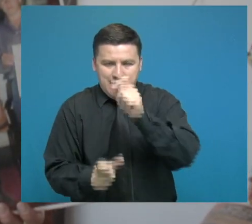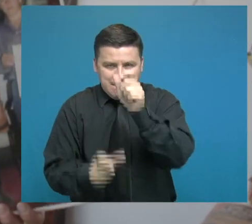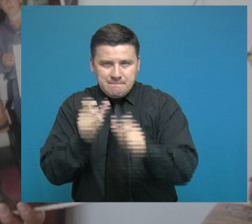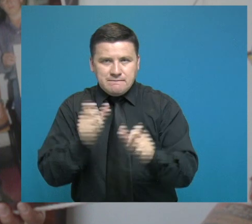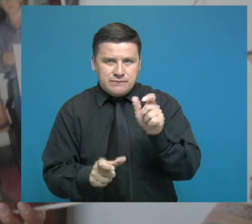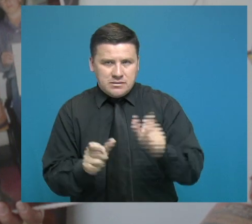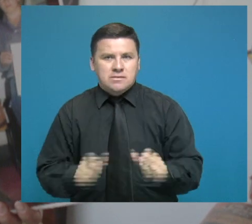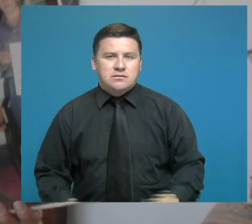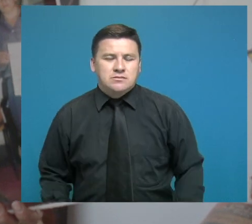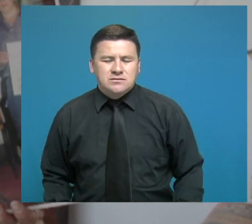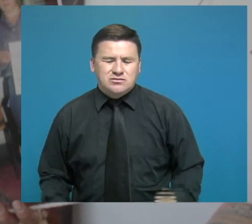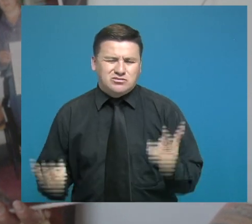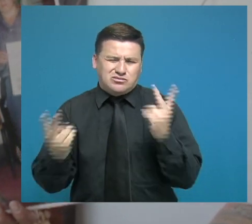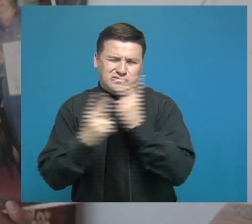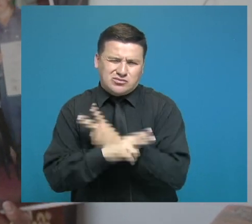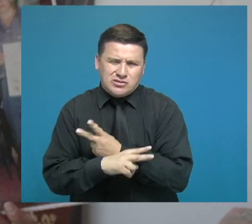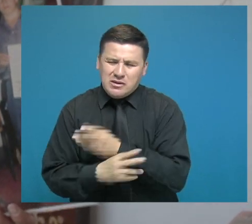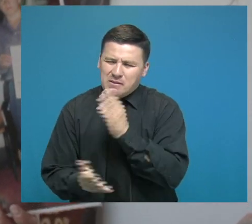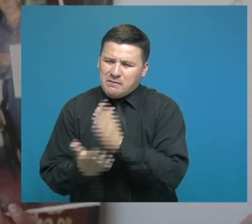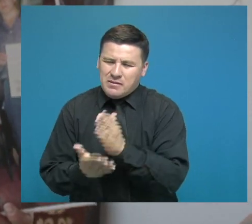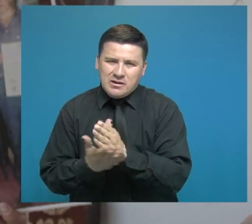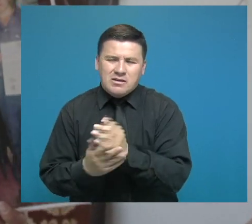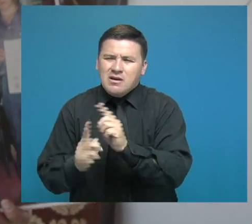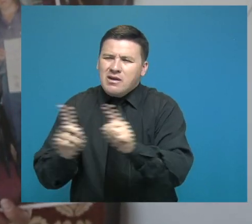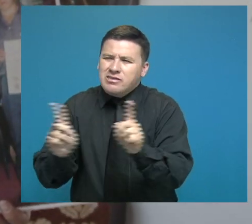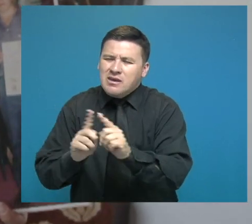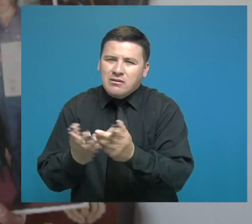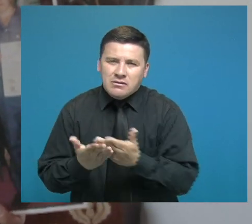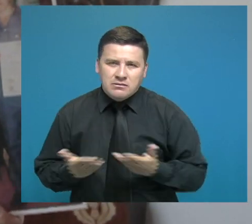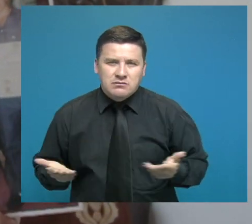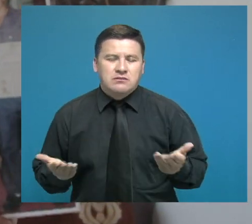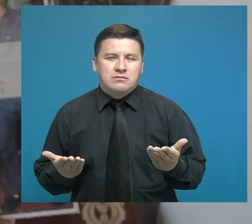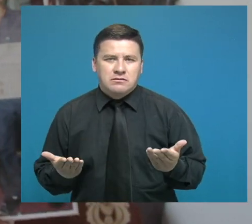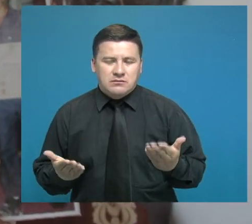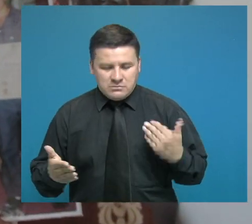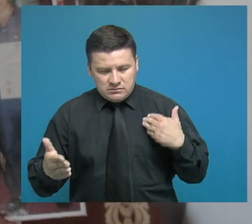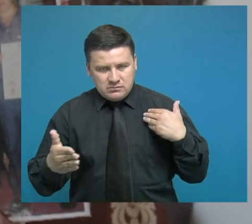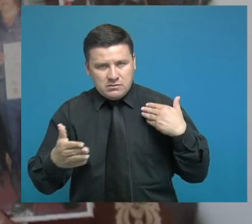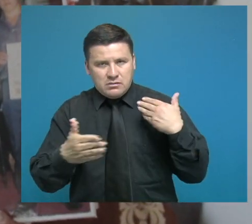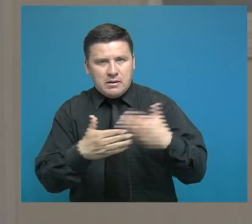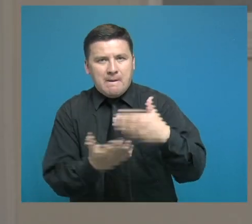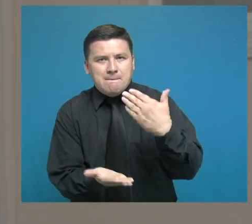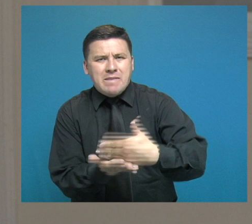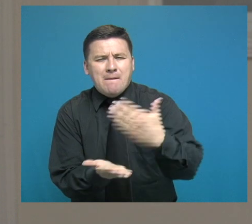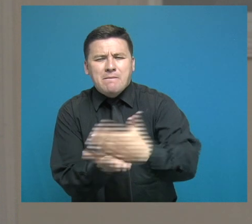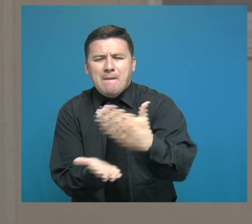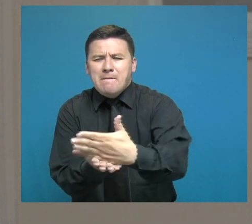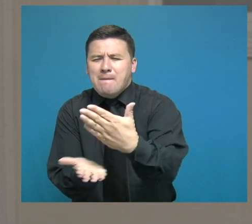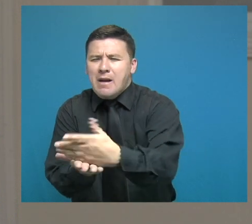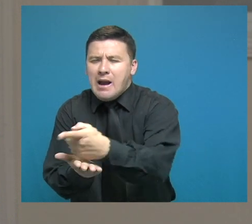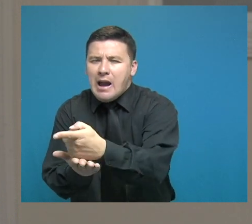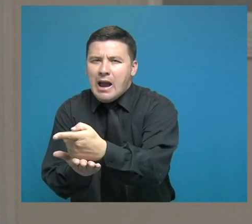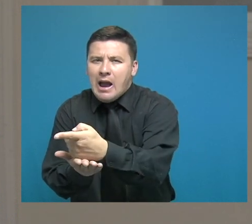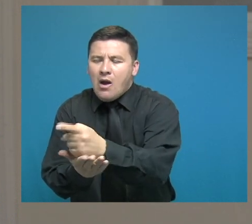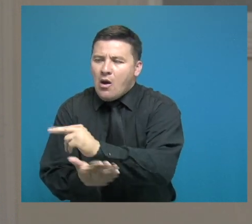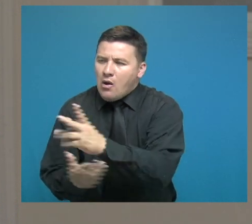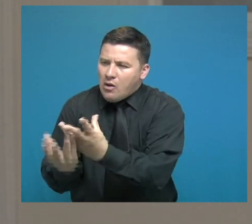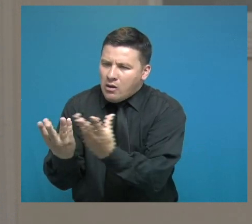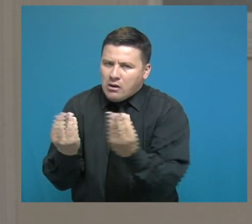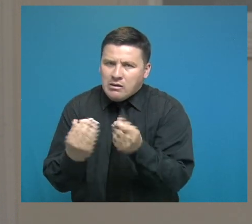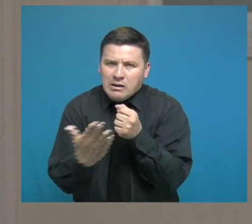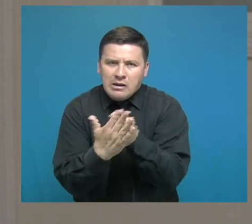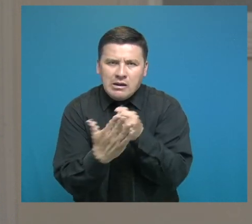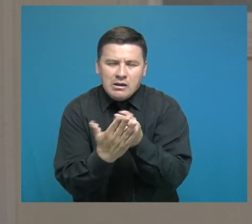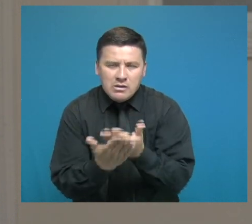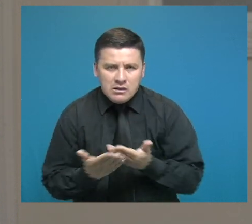los corazones de las personas que padecieron la violencia y de otros que con indiferencia vieron los acontecimientos y de otros